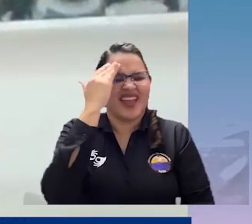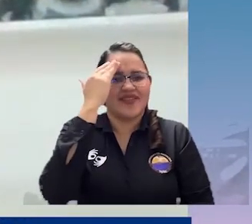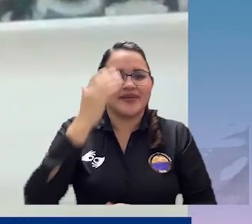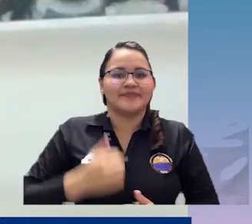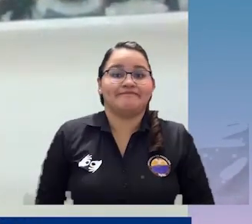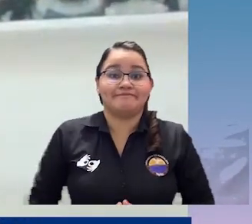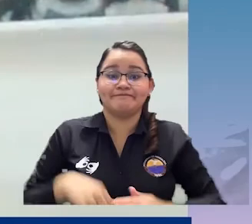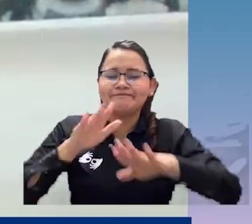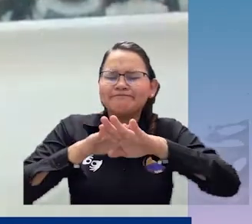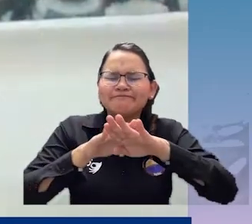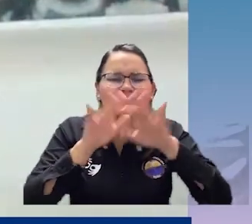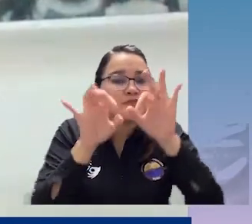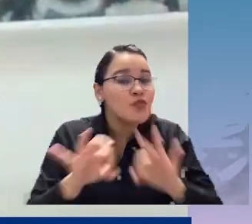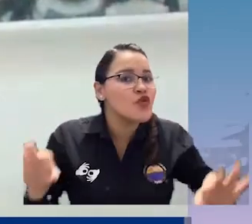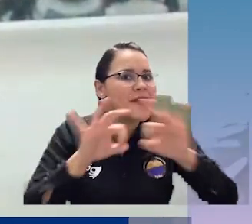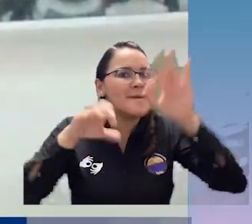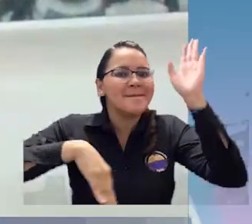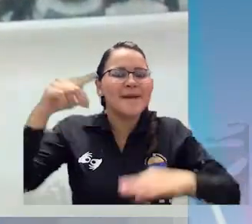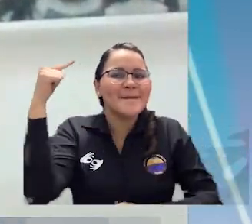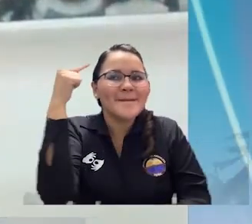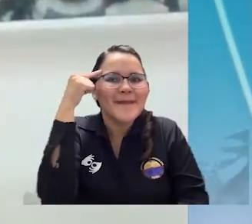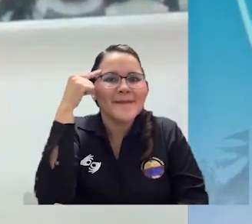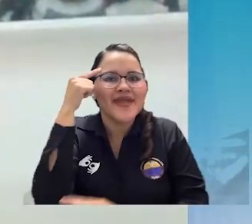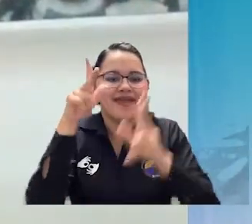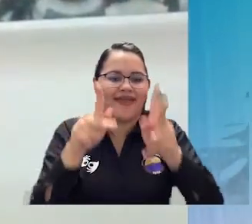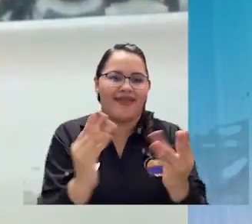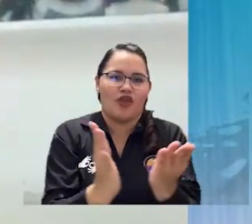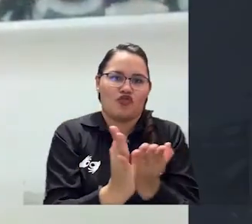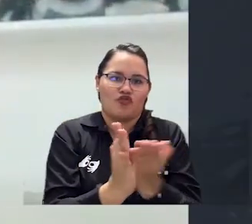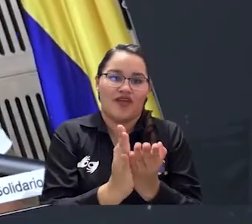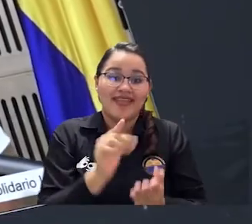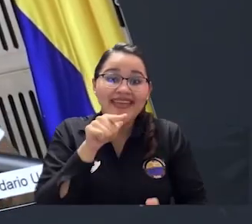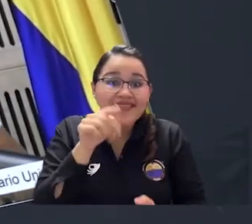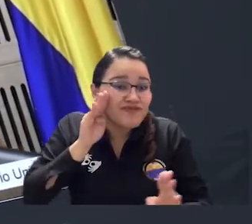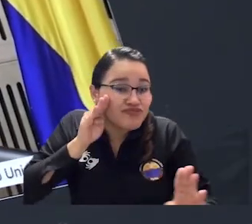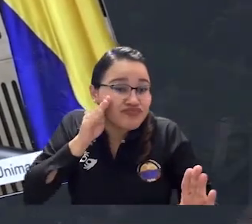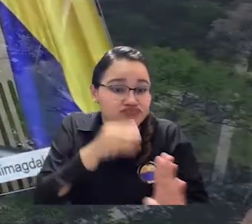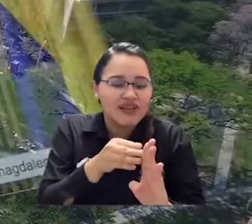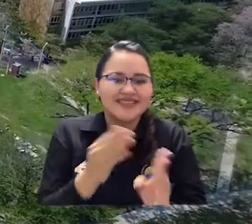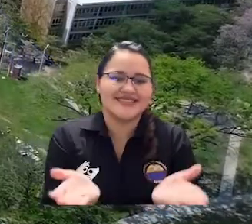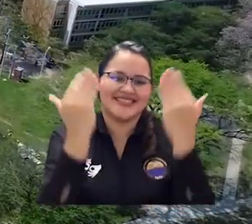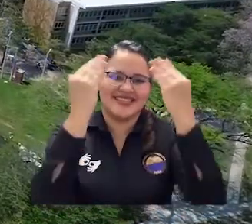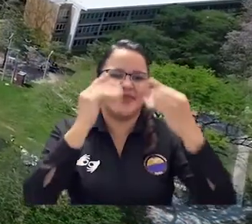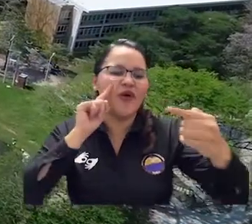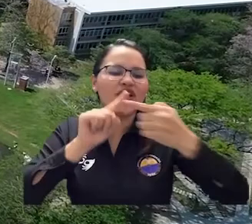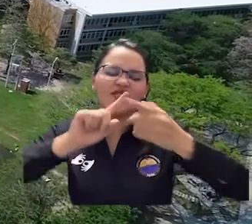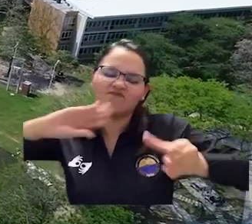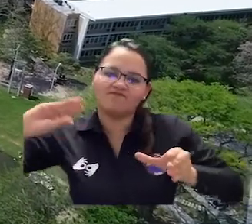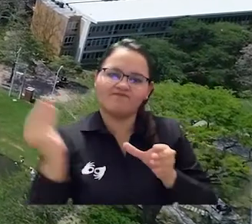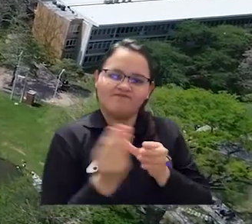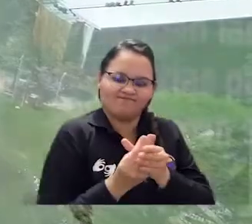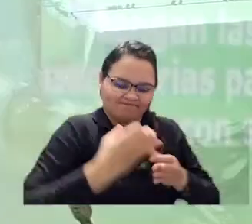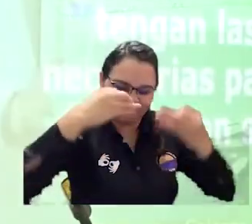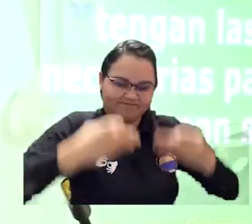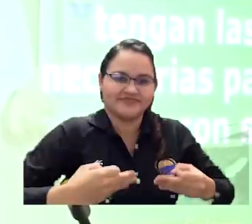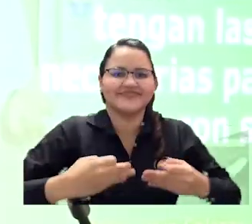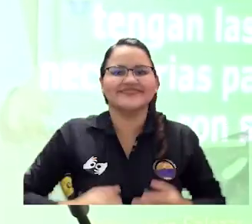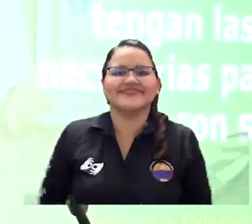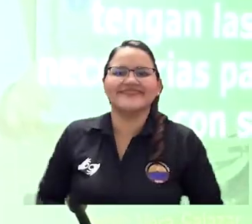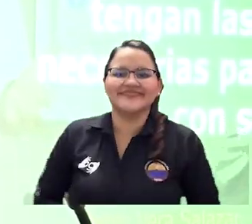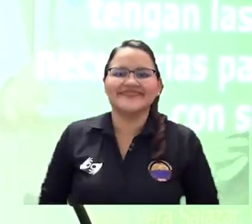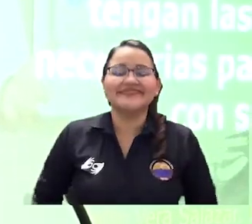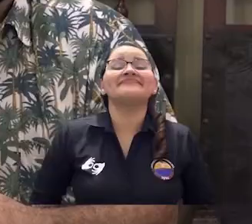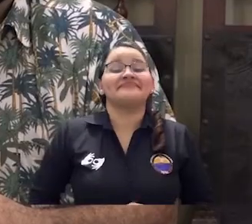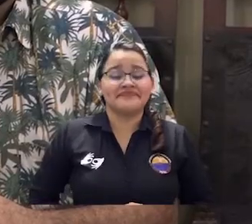esos procesos de inclusión que están en nuestro lema. Resaltando la manera como la Alma Mater abanderó